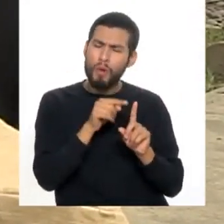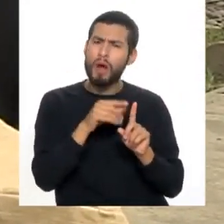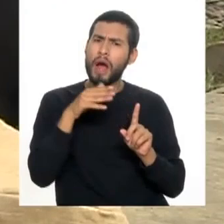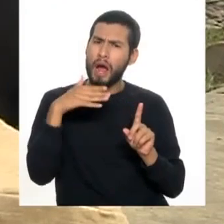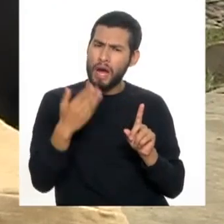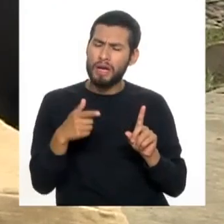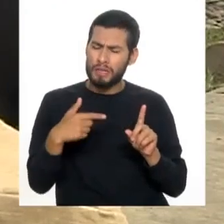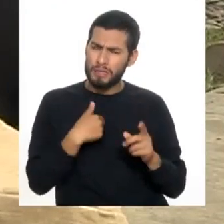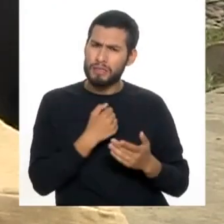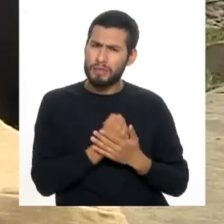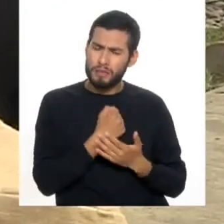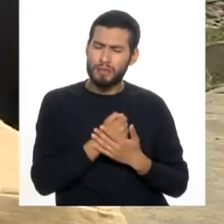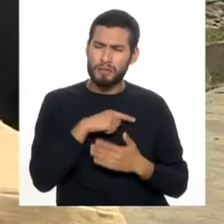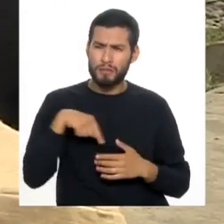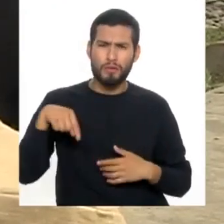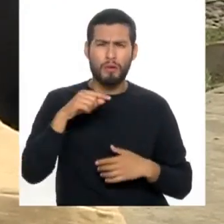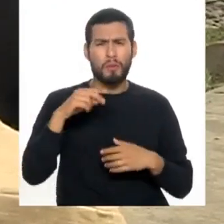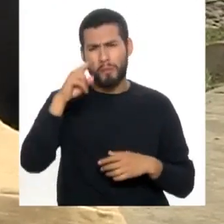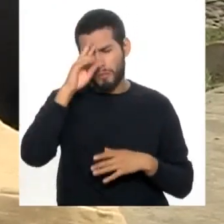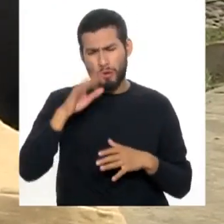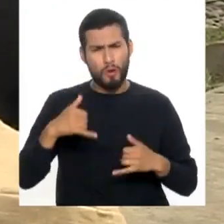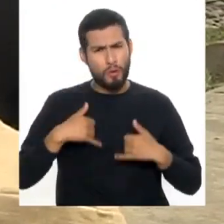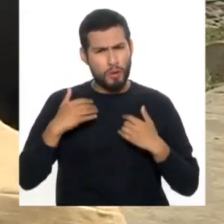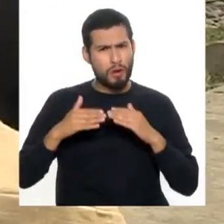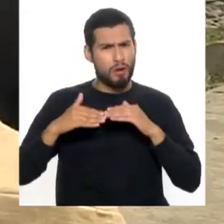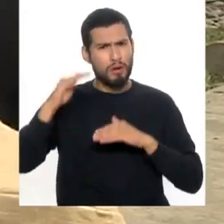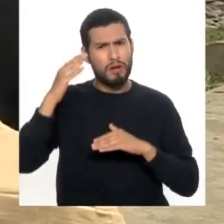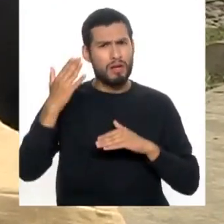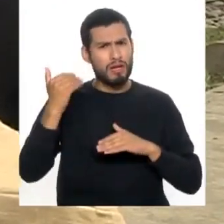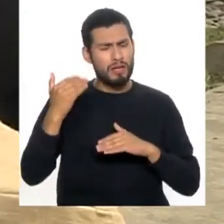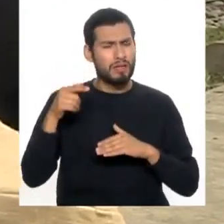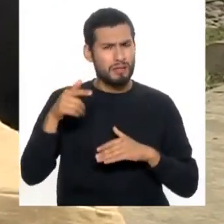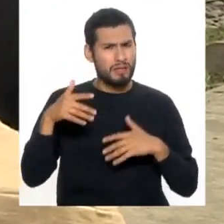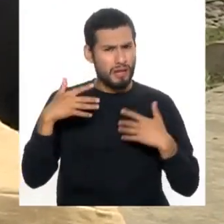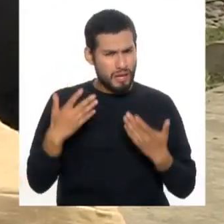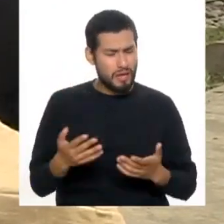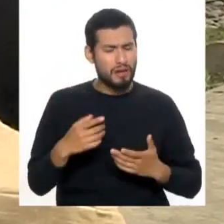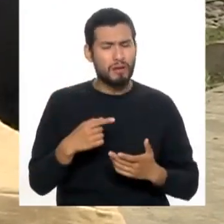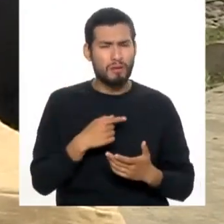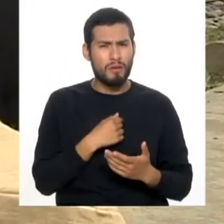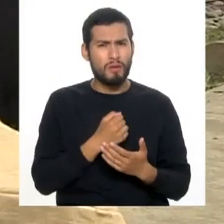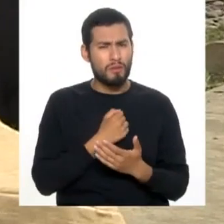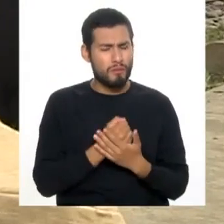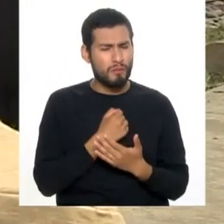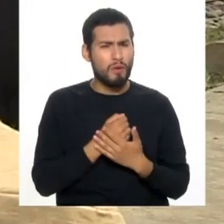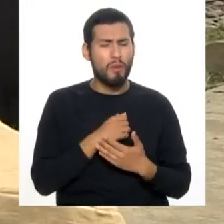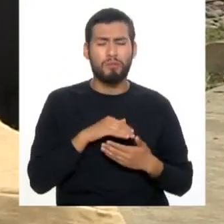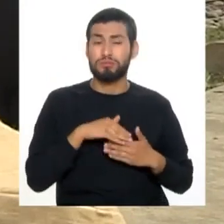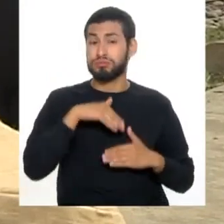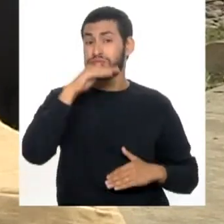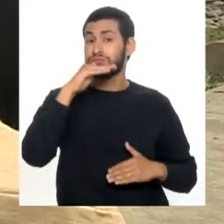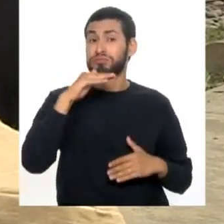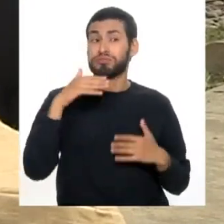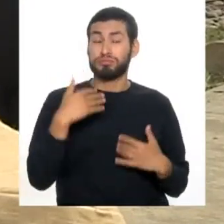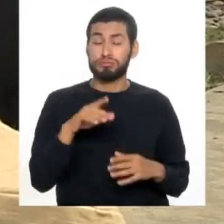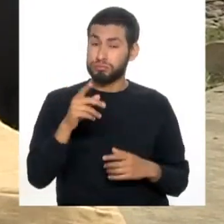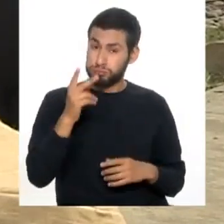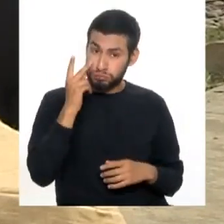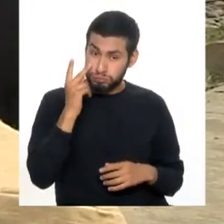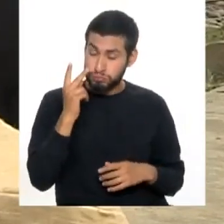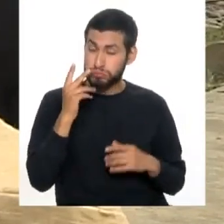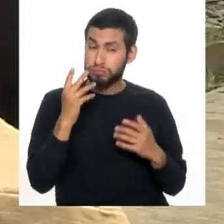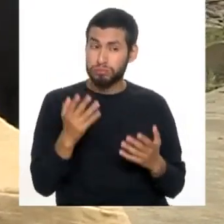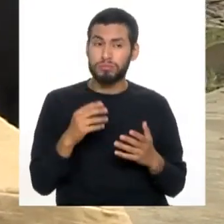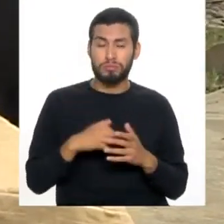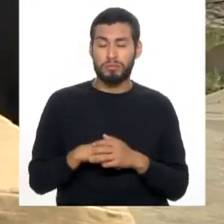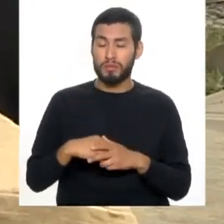arterial es algo que aquí en el Perú lo vivimos y en mayores de 15 años ya hay presión arterial elevada. Así que, ojito, ojito, que vamos a